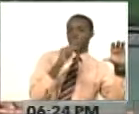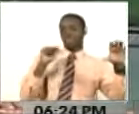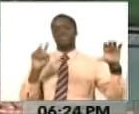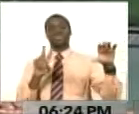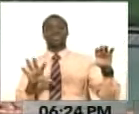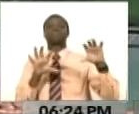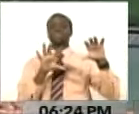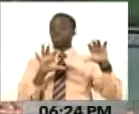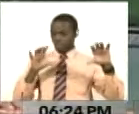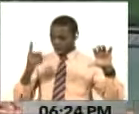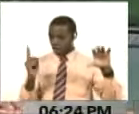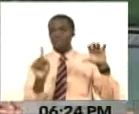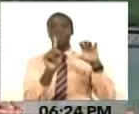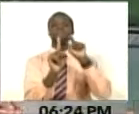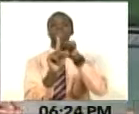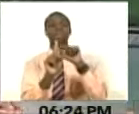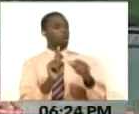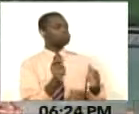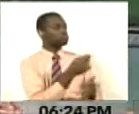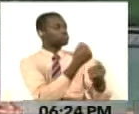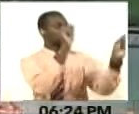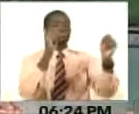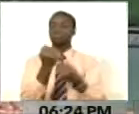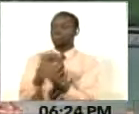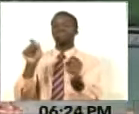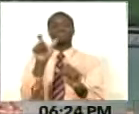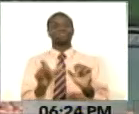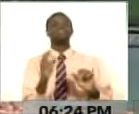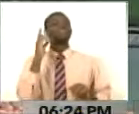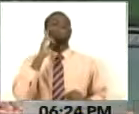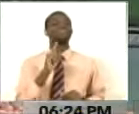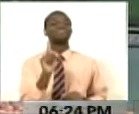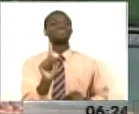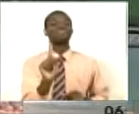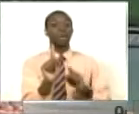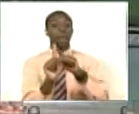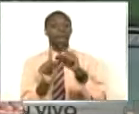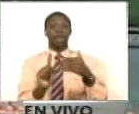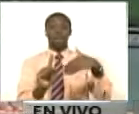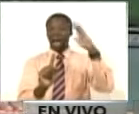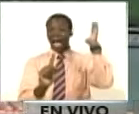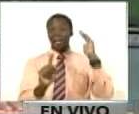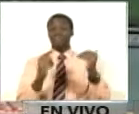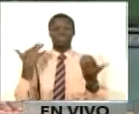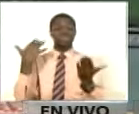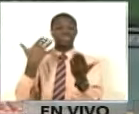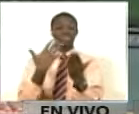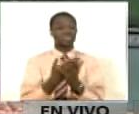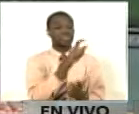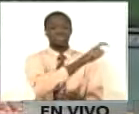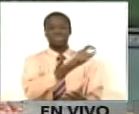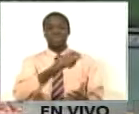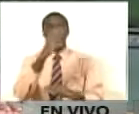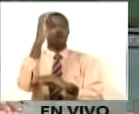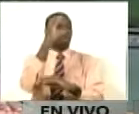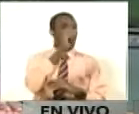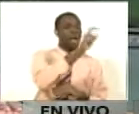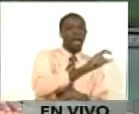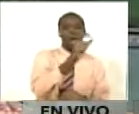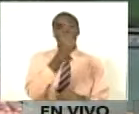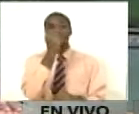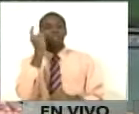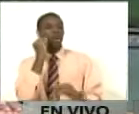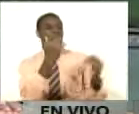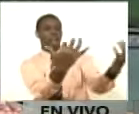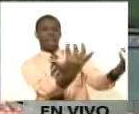la misma espada. Pero también durante décadas Venezuela ha recibido a millones de colombianos y colombianas